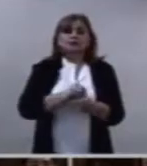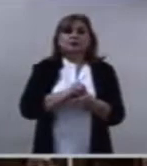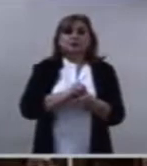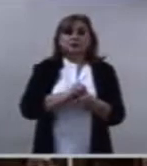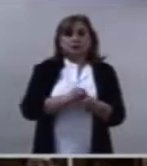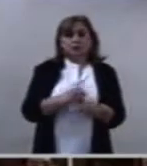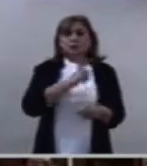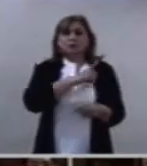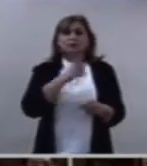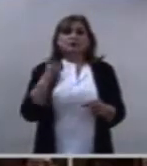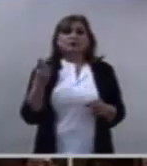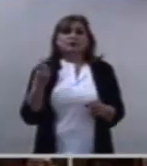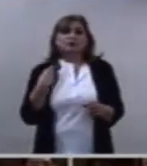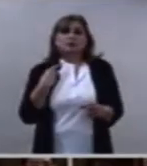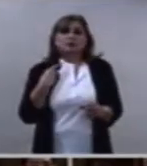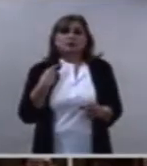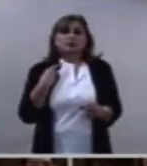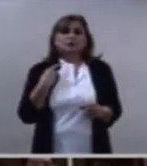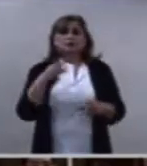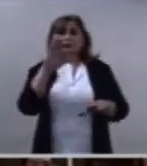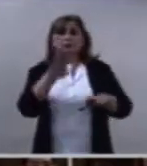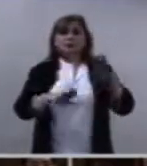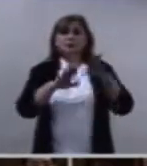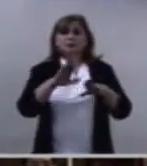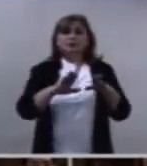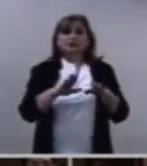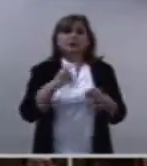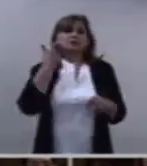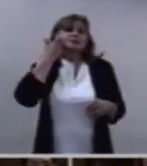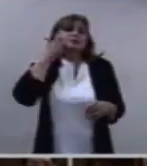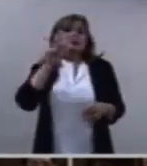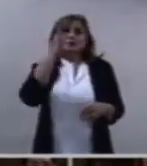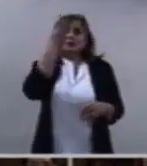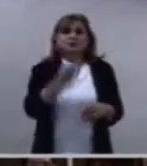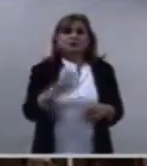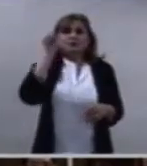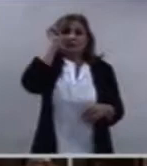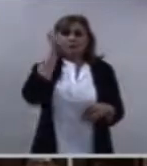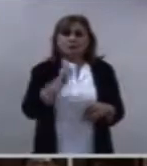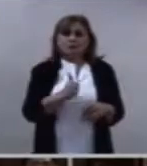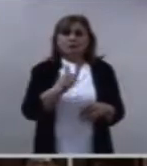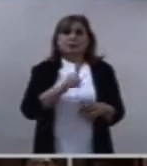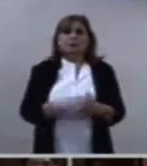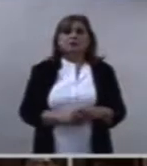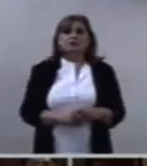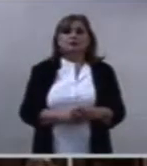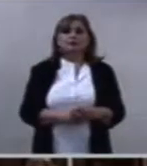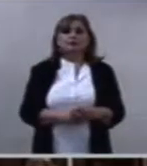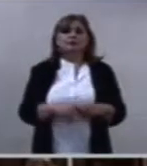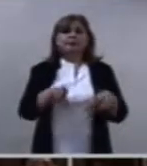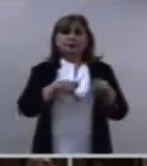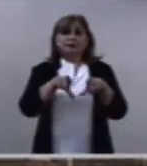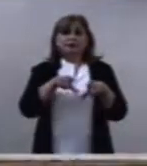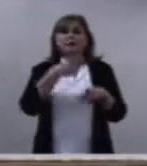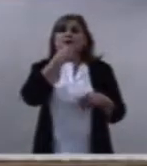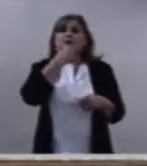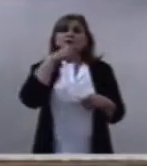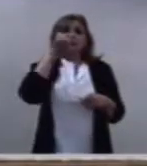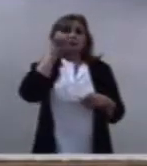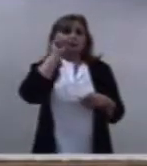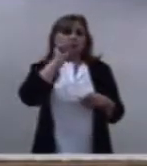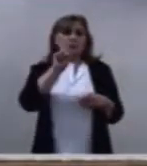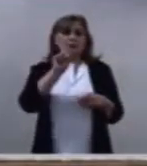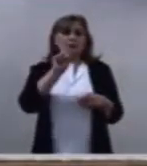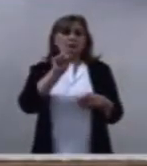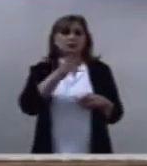aquello que no hacemos hermanas y hermanos tenemos un deber